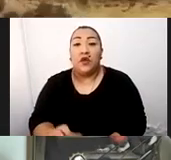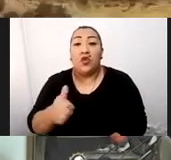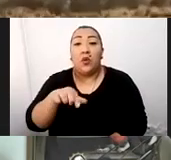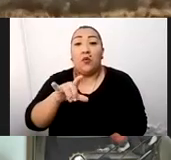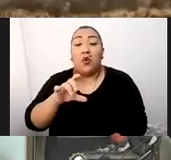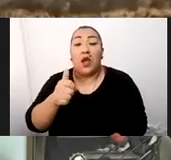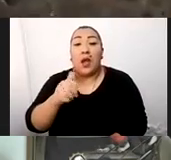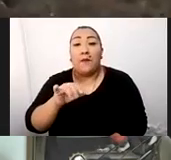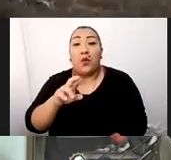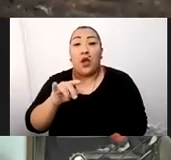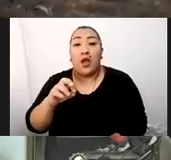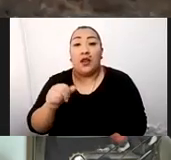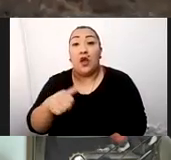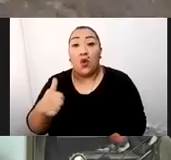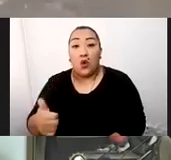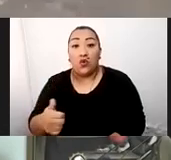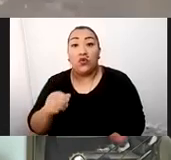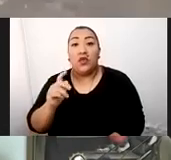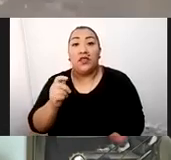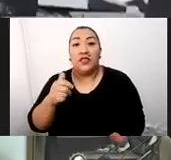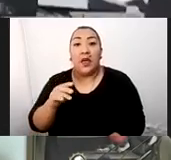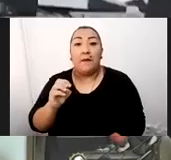Complejo Arqueológico de Tambo Machay.